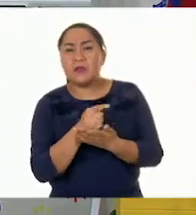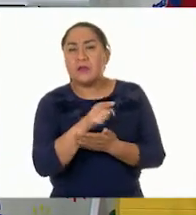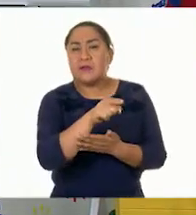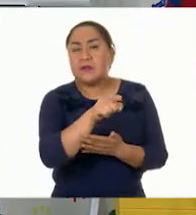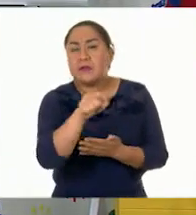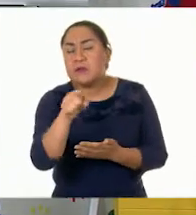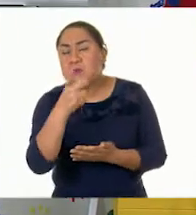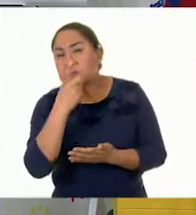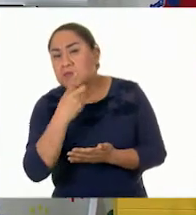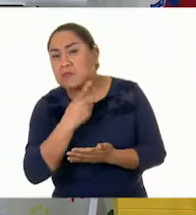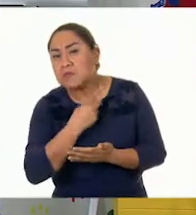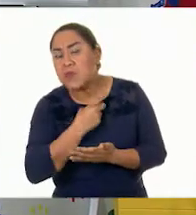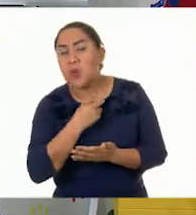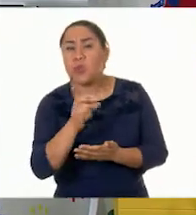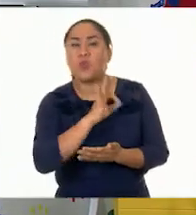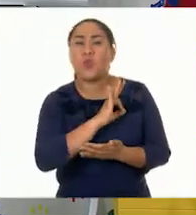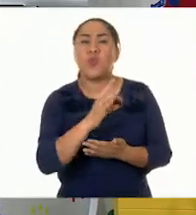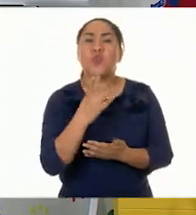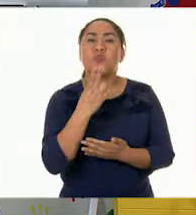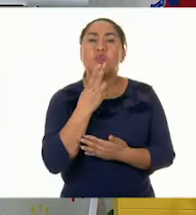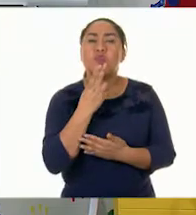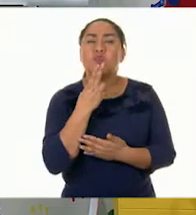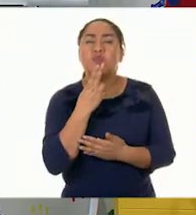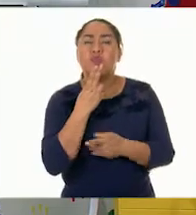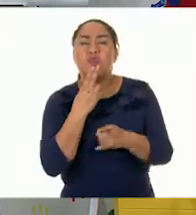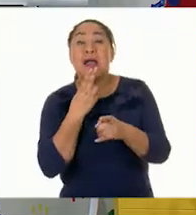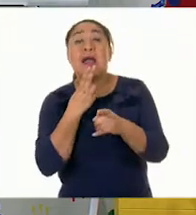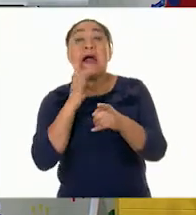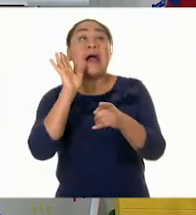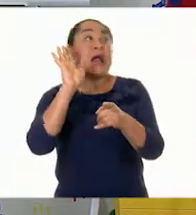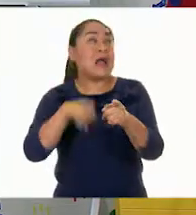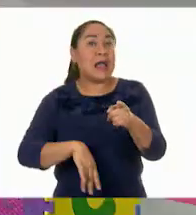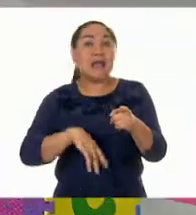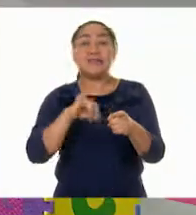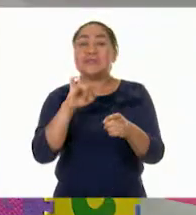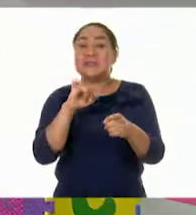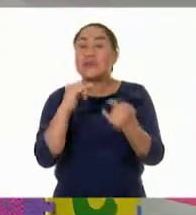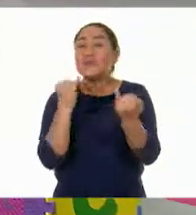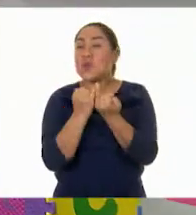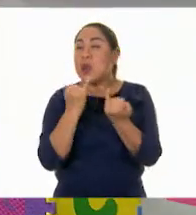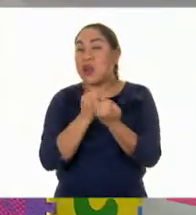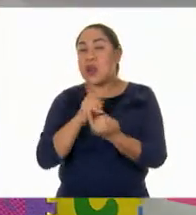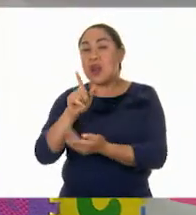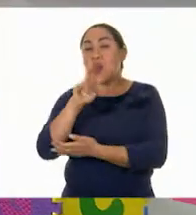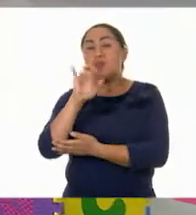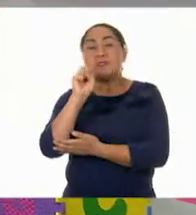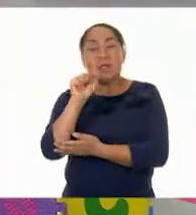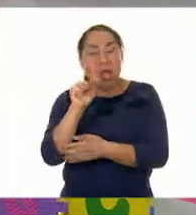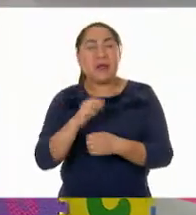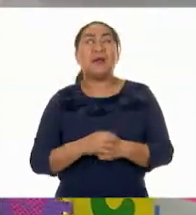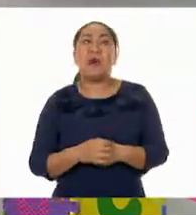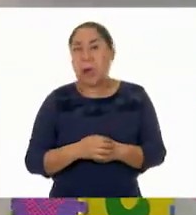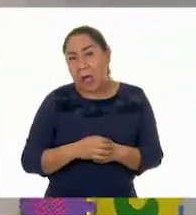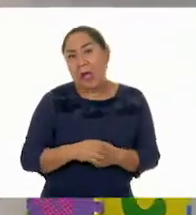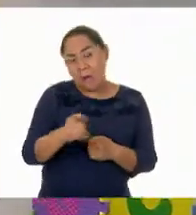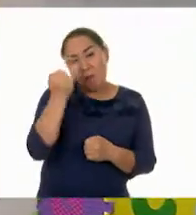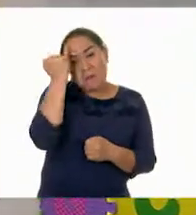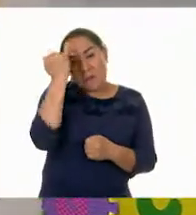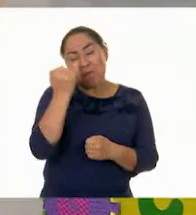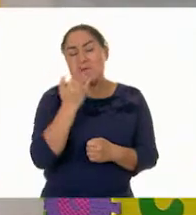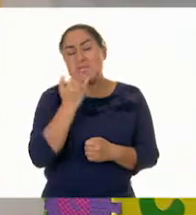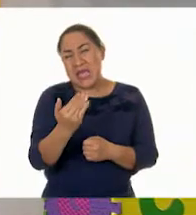podíamos utilizar el método de... Ah, claro, de Luisa, ¿verdad? Sí. Sí, por supuesto. Esa es otra gran idea.